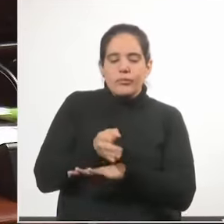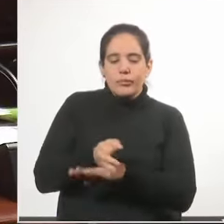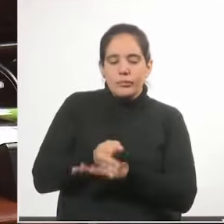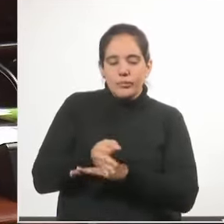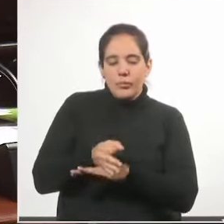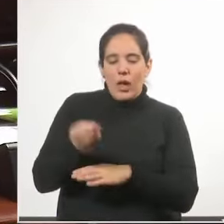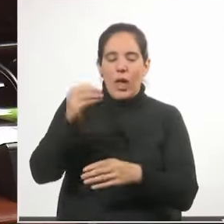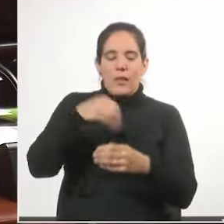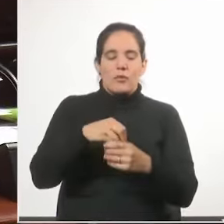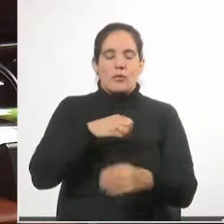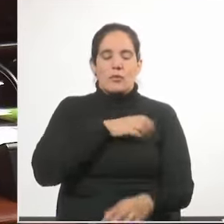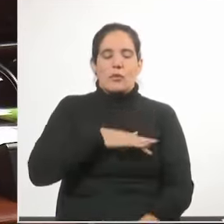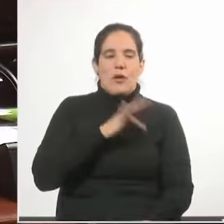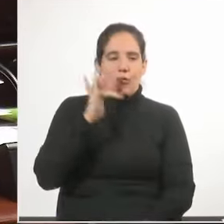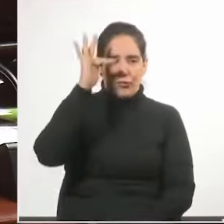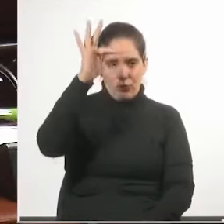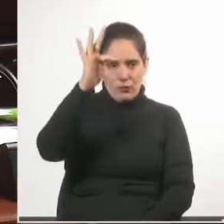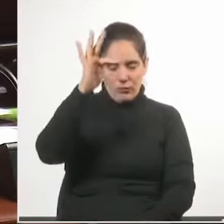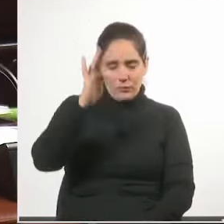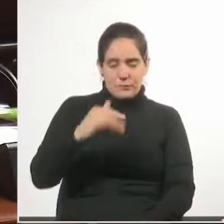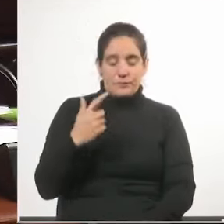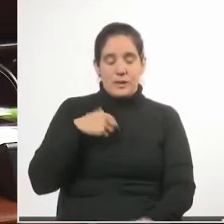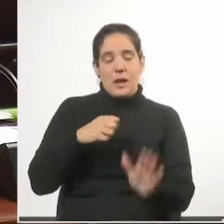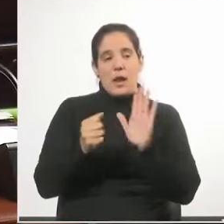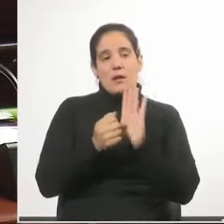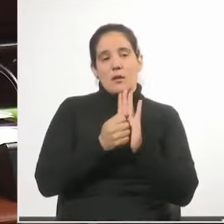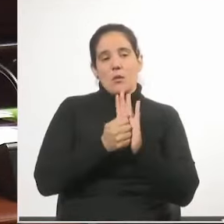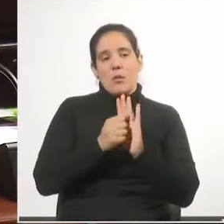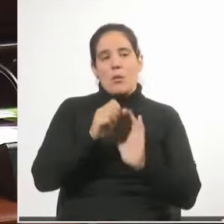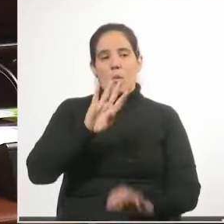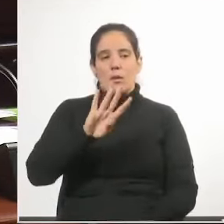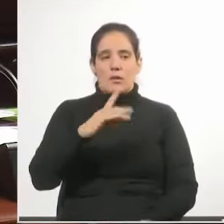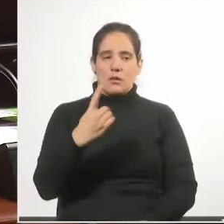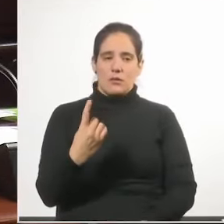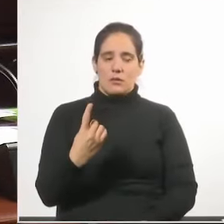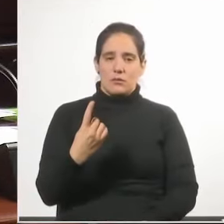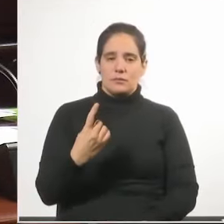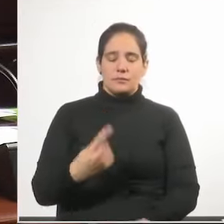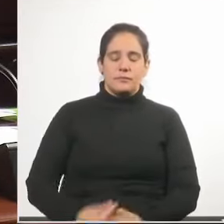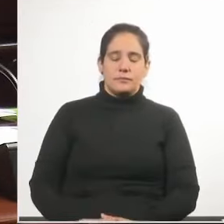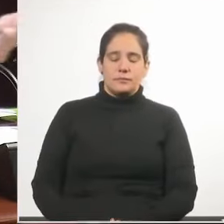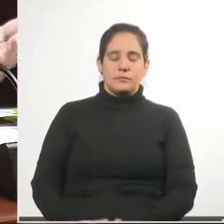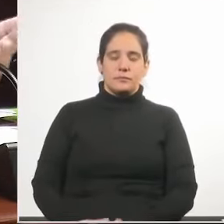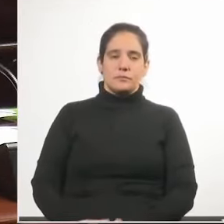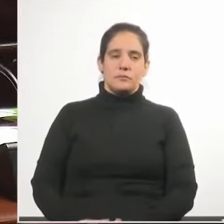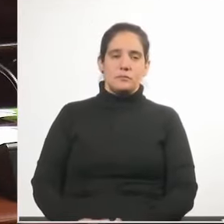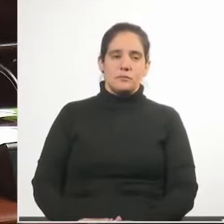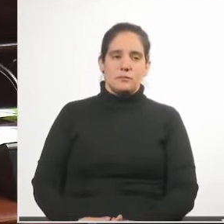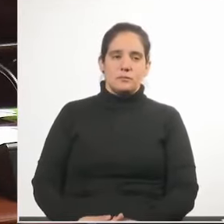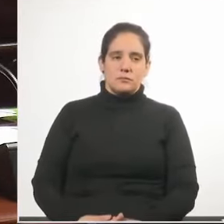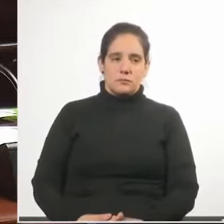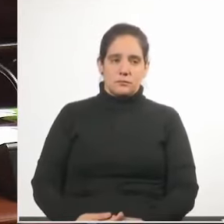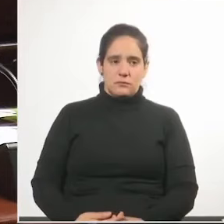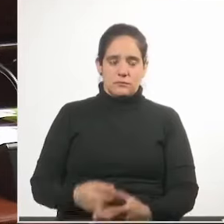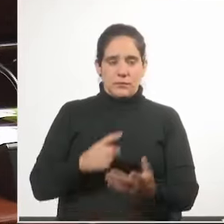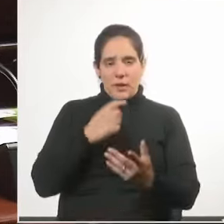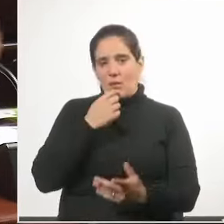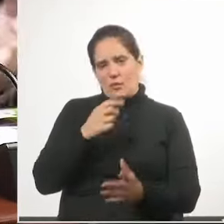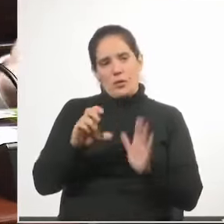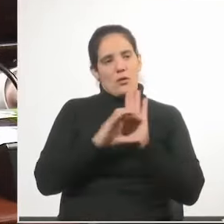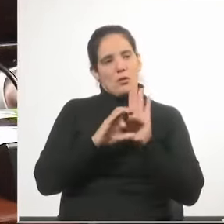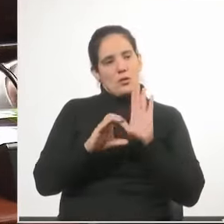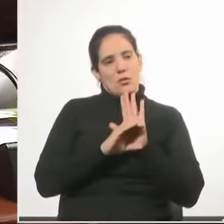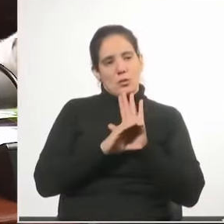sociedad. Y el artículo 41, debo destacar que en la Constitución del